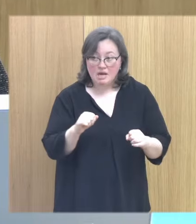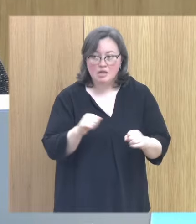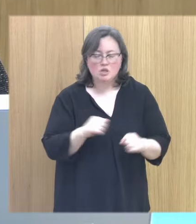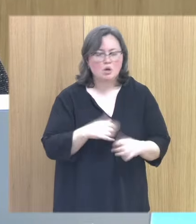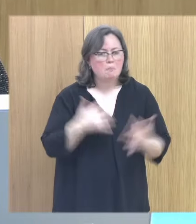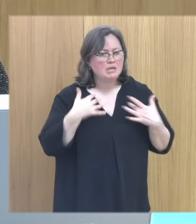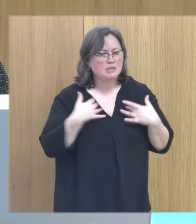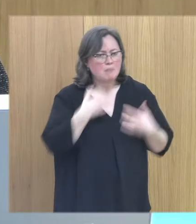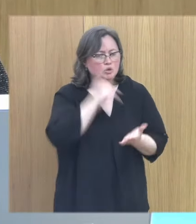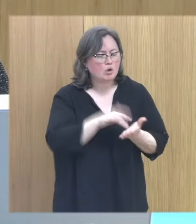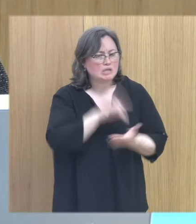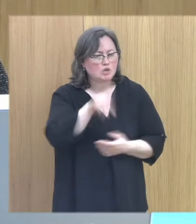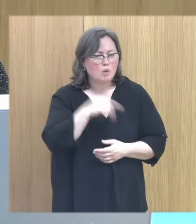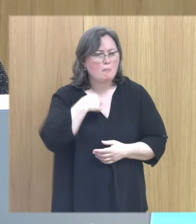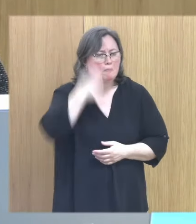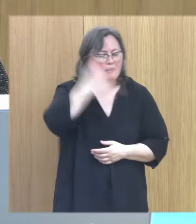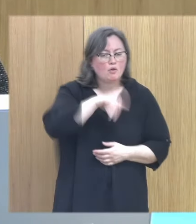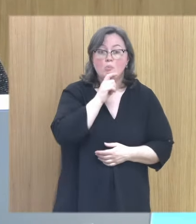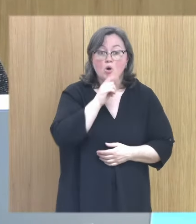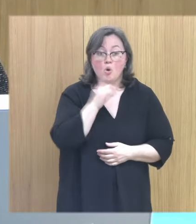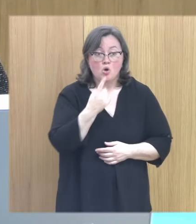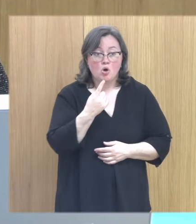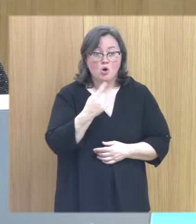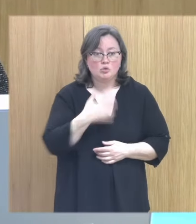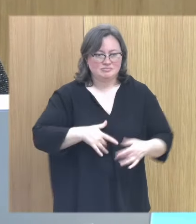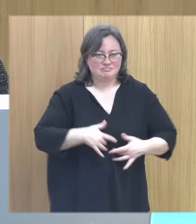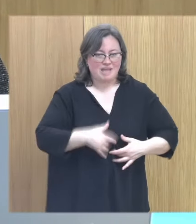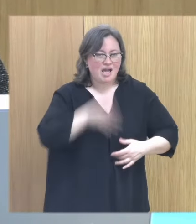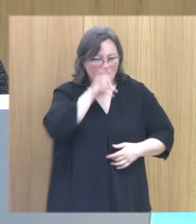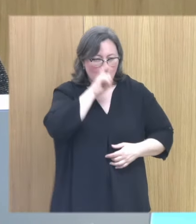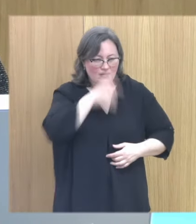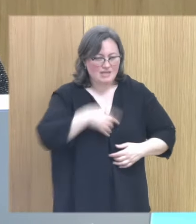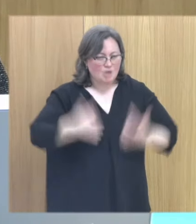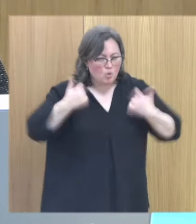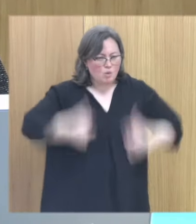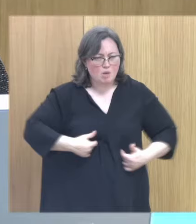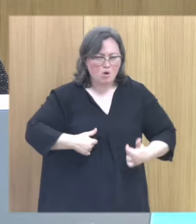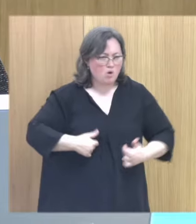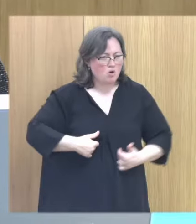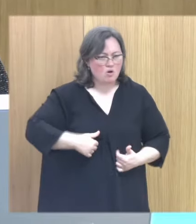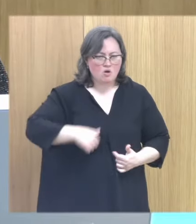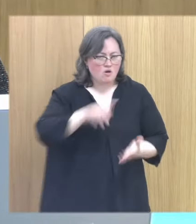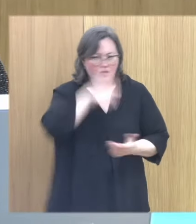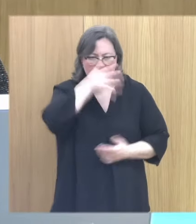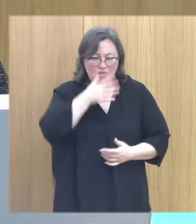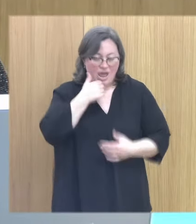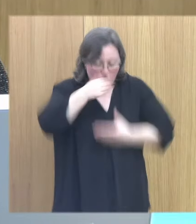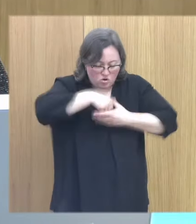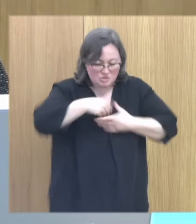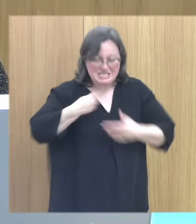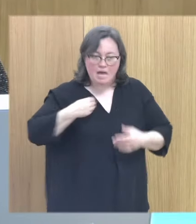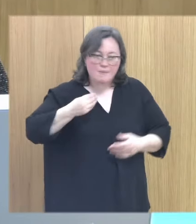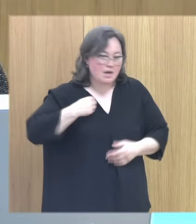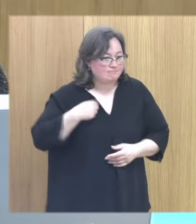que has sido víctima de abuso? uno por tu conocimiento de tripas es decir por tu memoria corporal porque algo dentro de ti hay sí